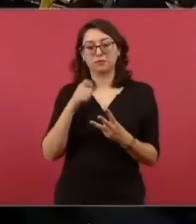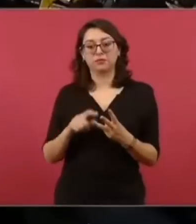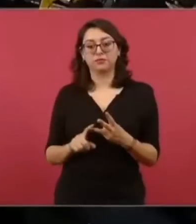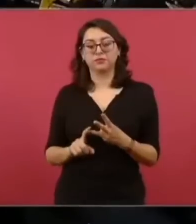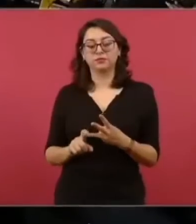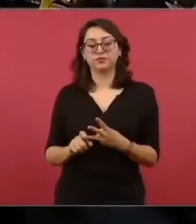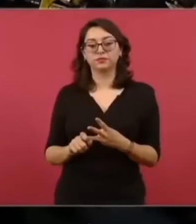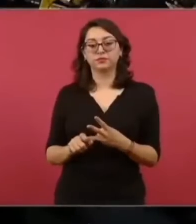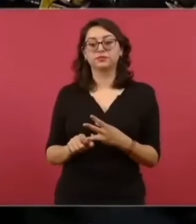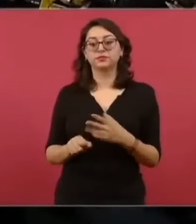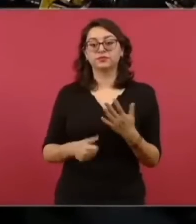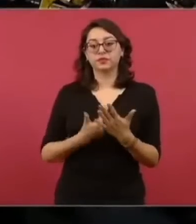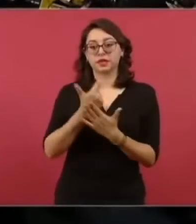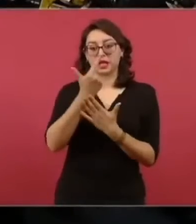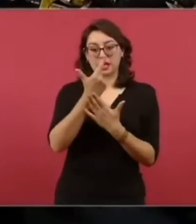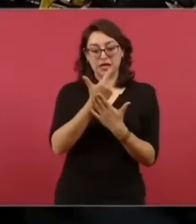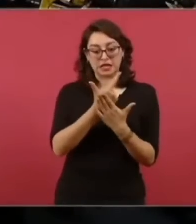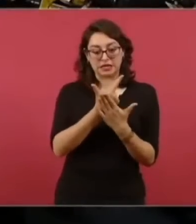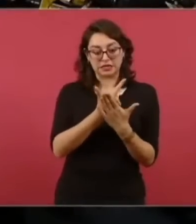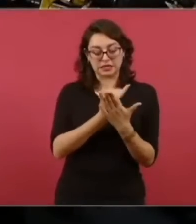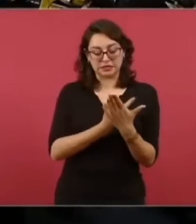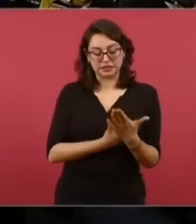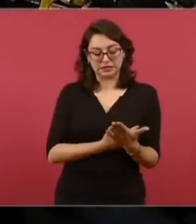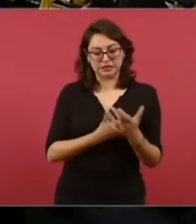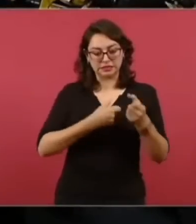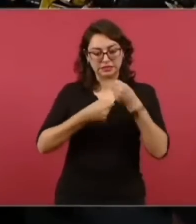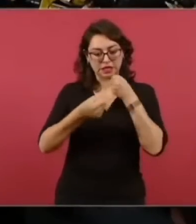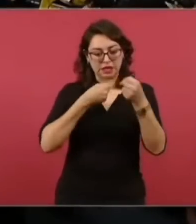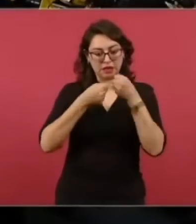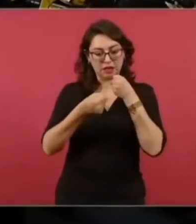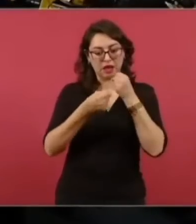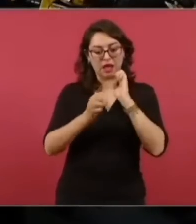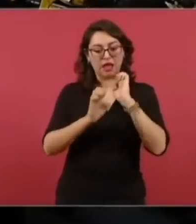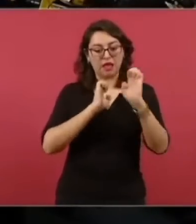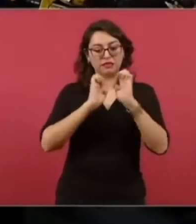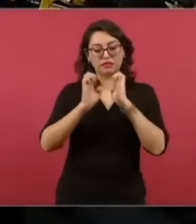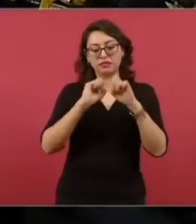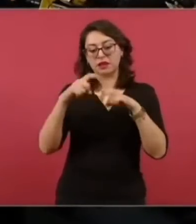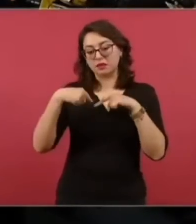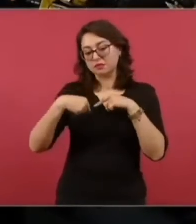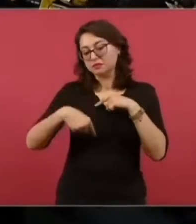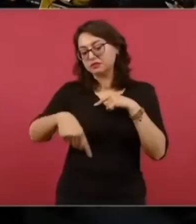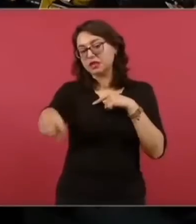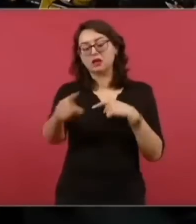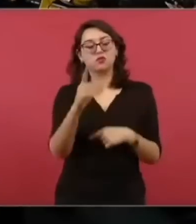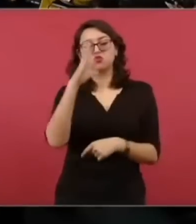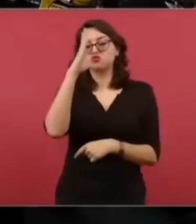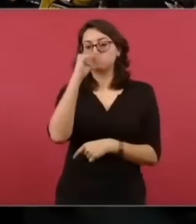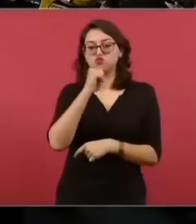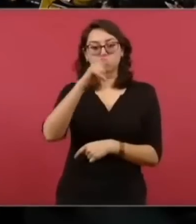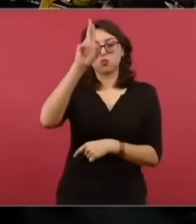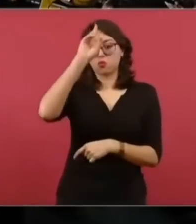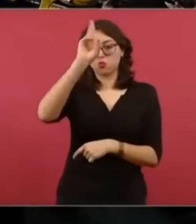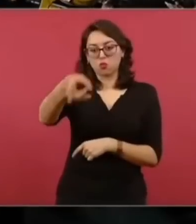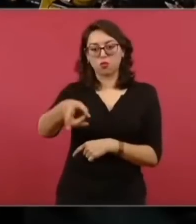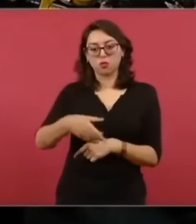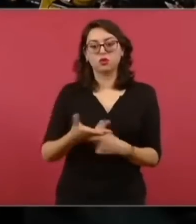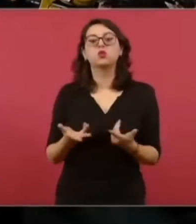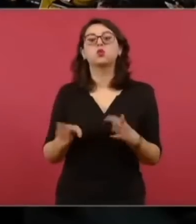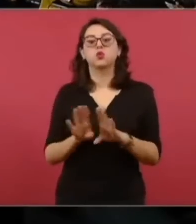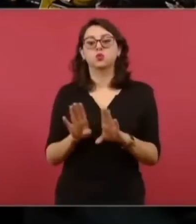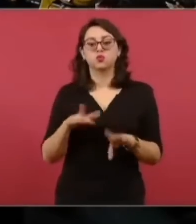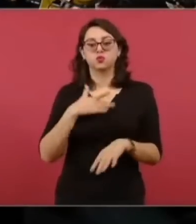la que los aspirantes no podrán dar entrevistas y declaraciones durante este proceso interno de este partido.